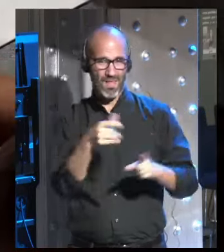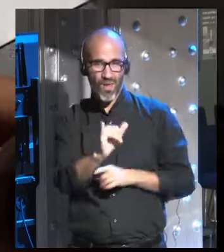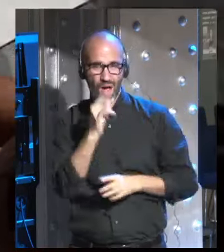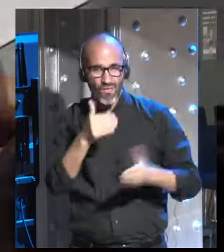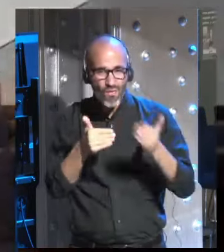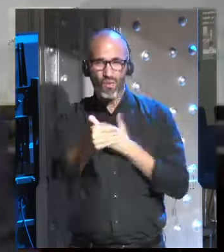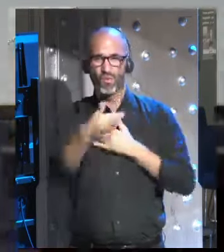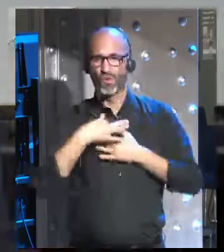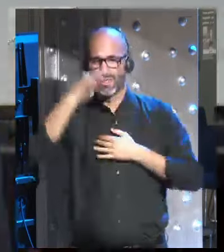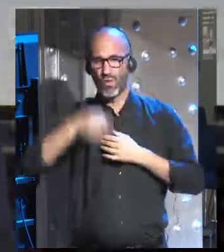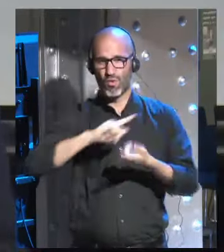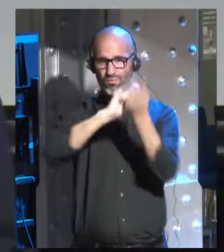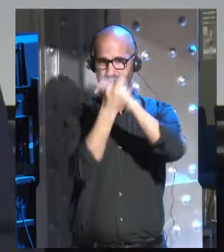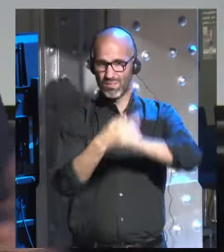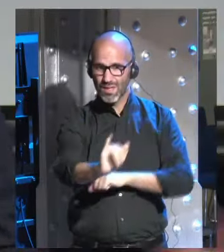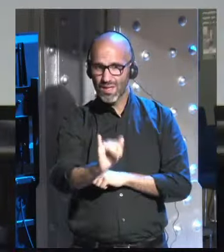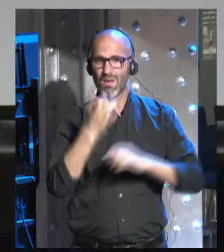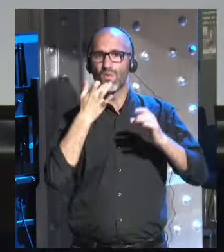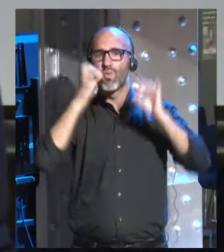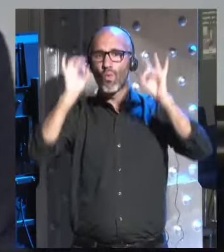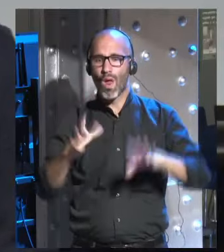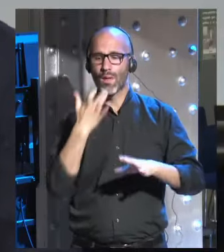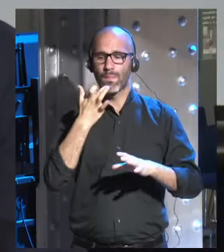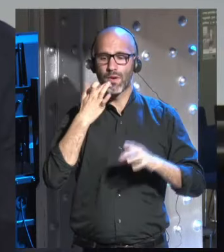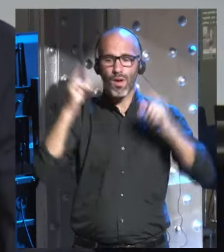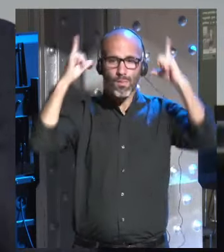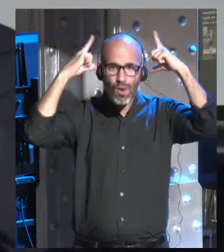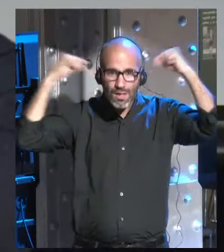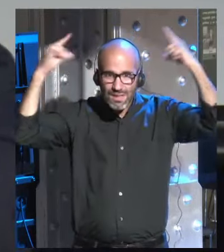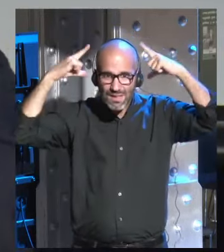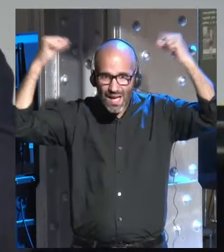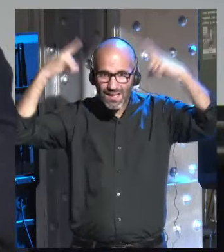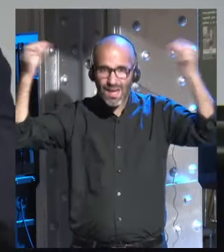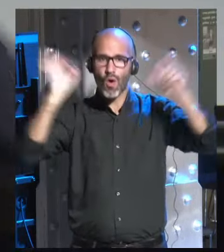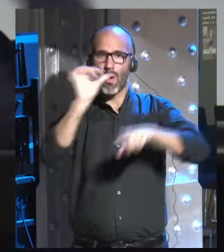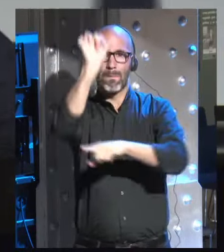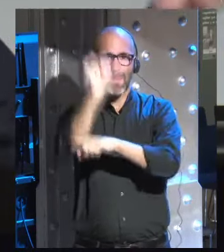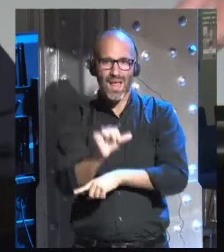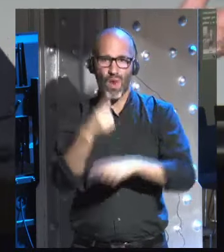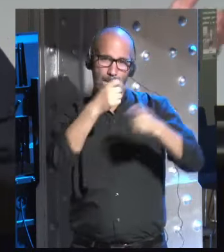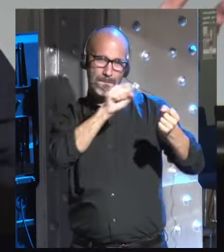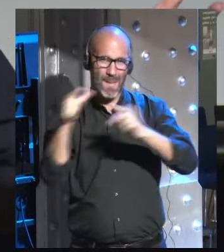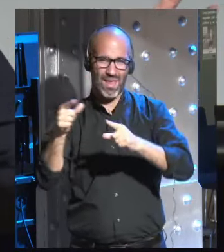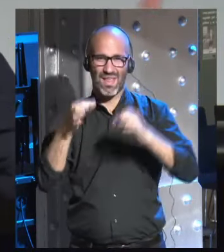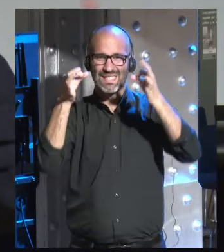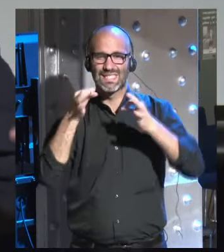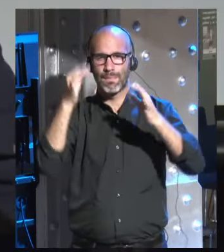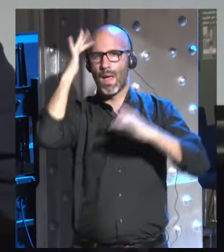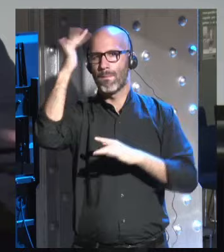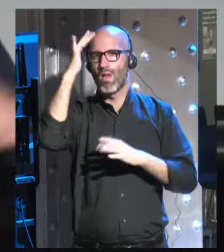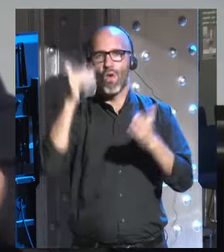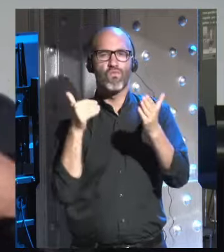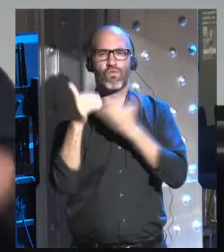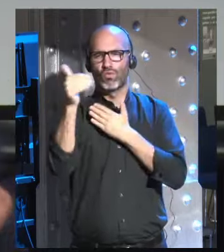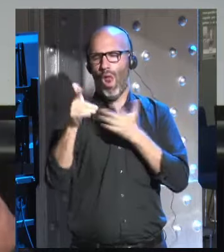como en la ciencia ficción, como en Star Trek, o películas parecidas, siempre se imaginan un futuro